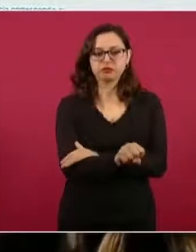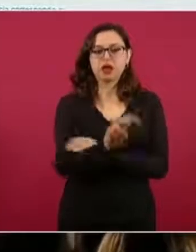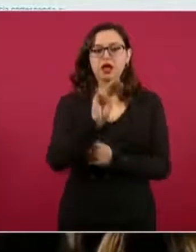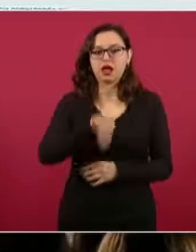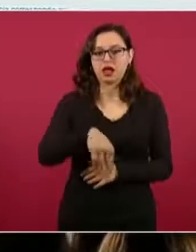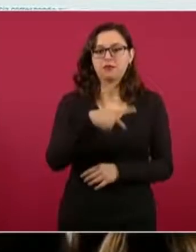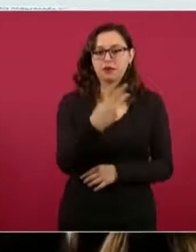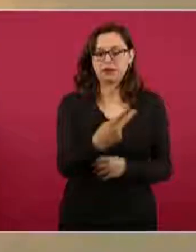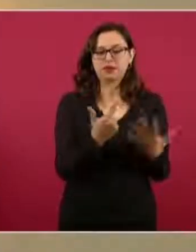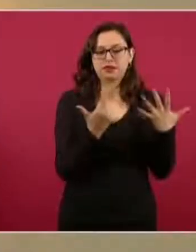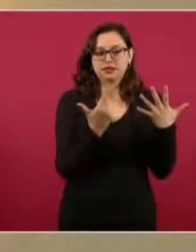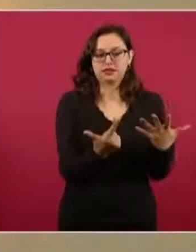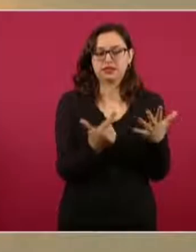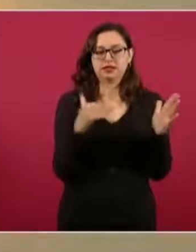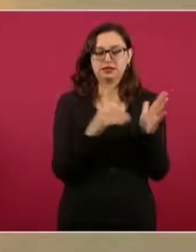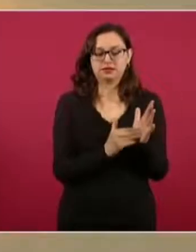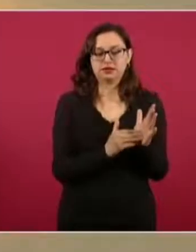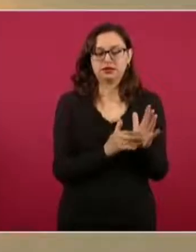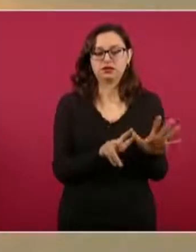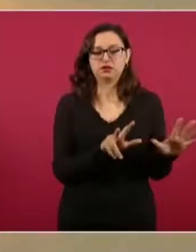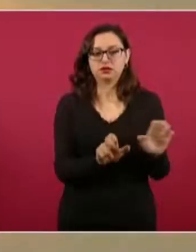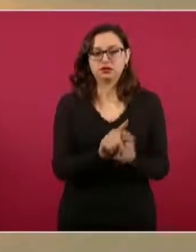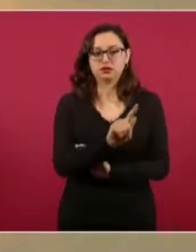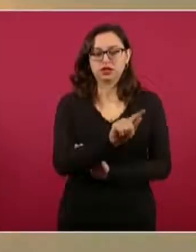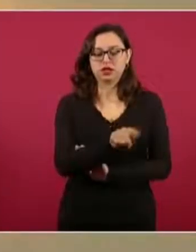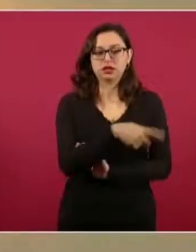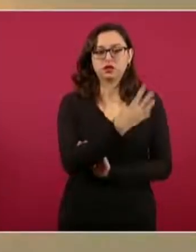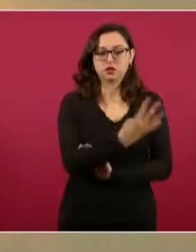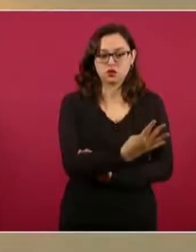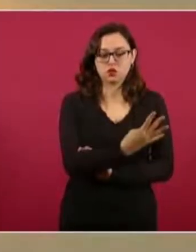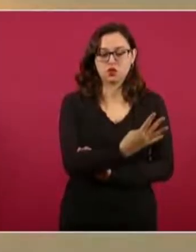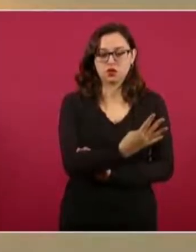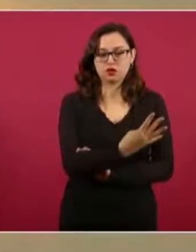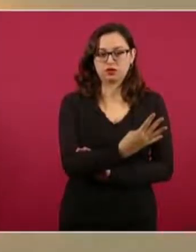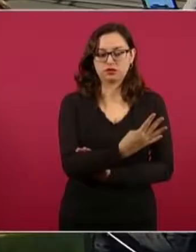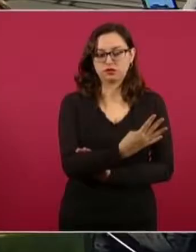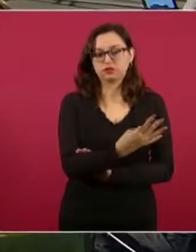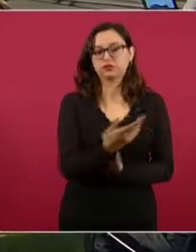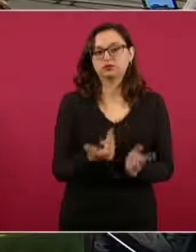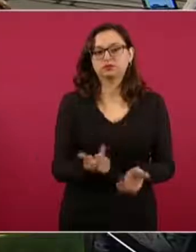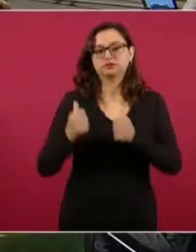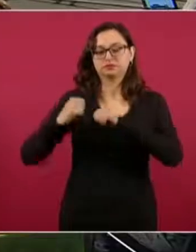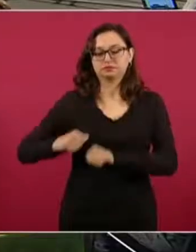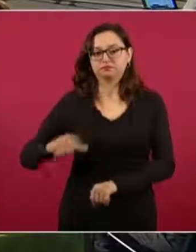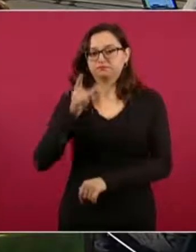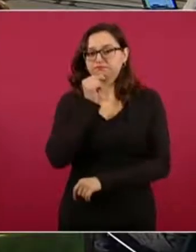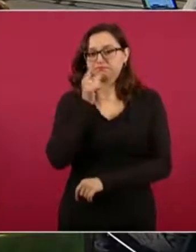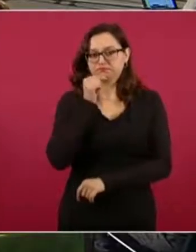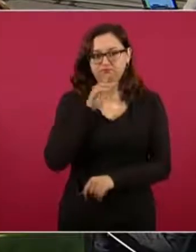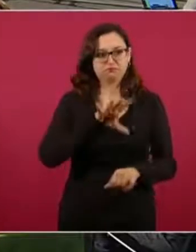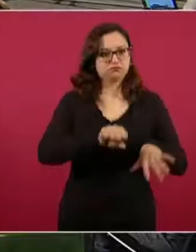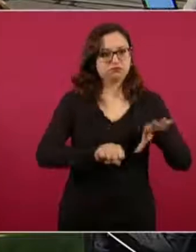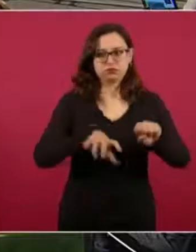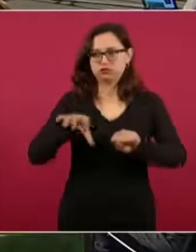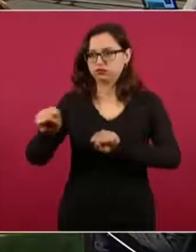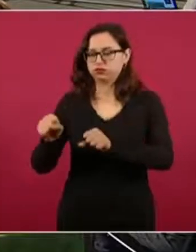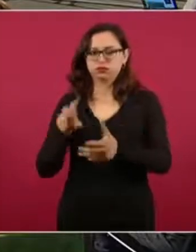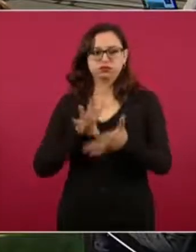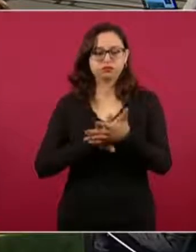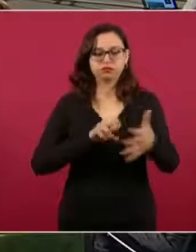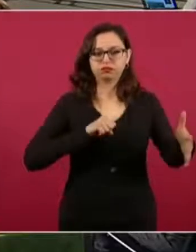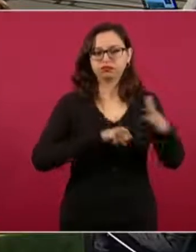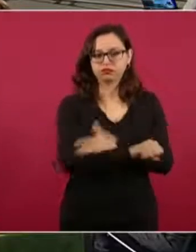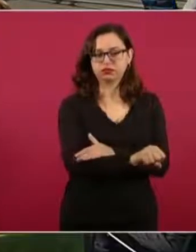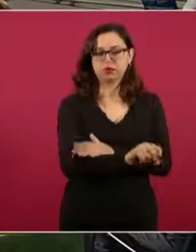Común y Federal, siete mil 984, por parte de las autoridades policiales. Toda esta información es